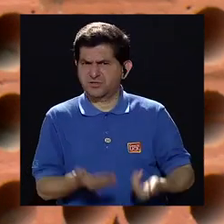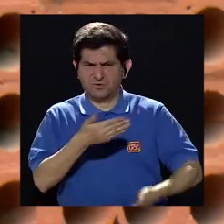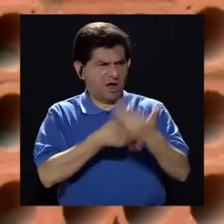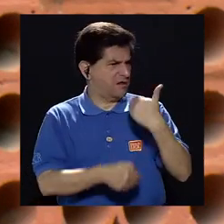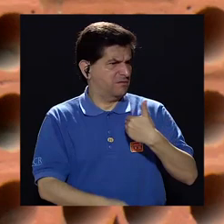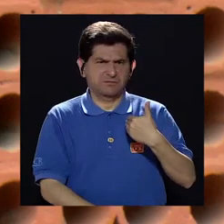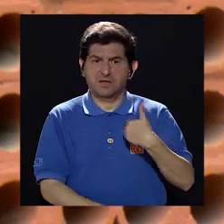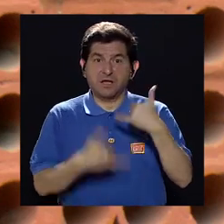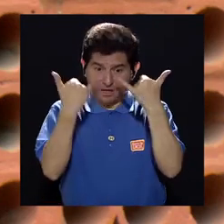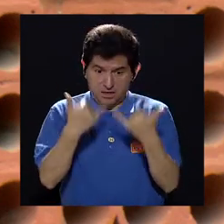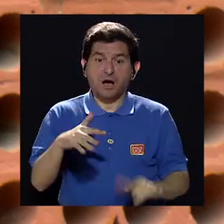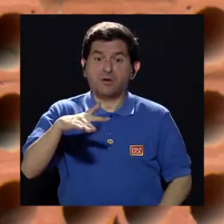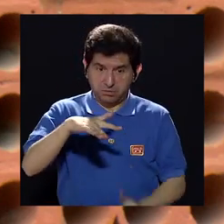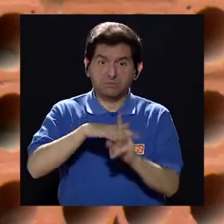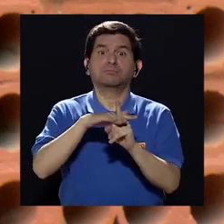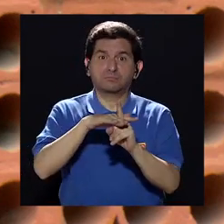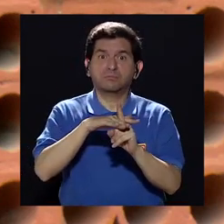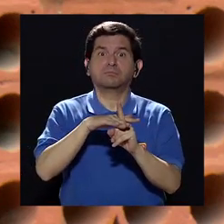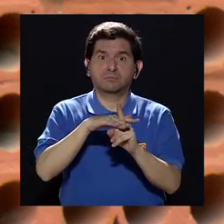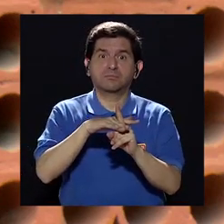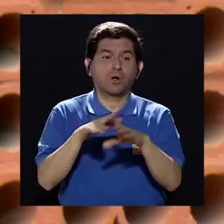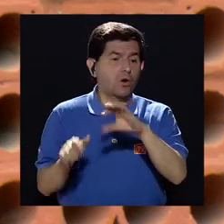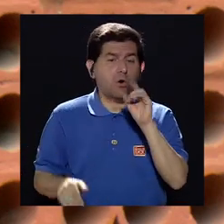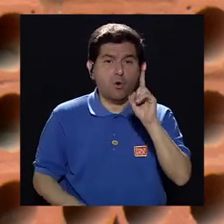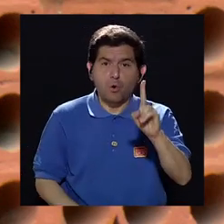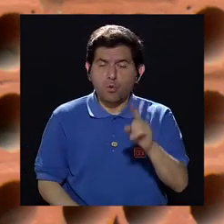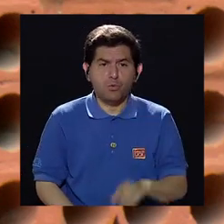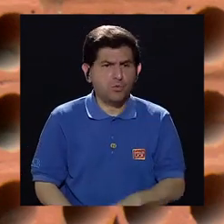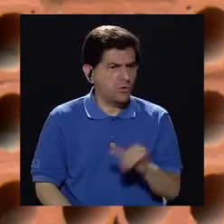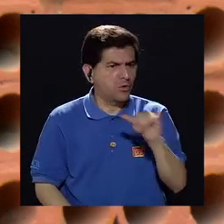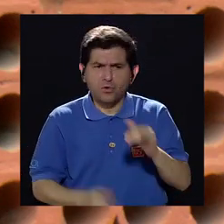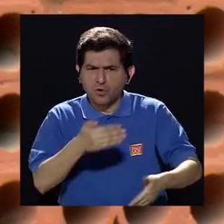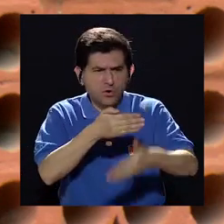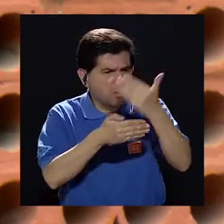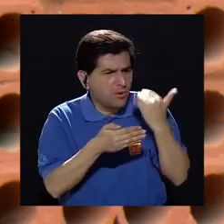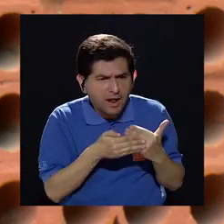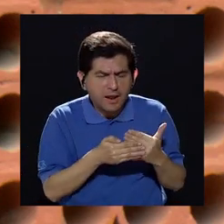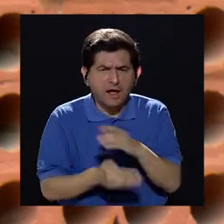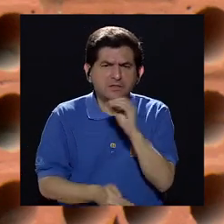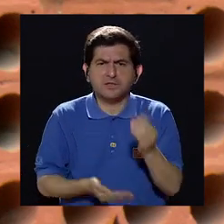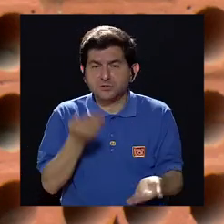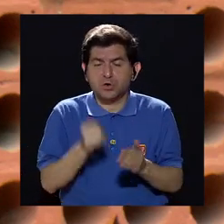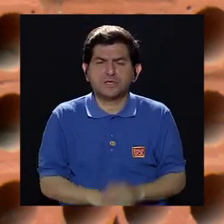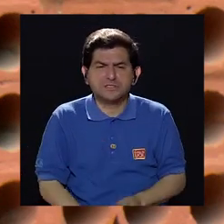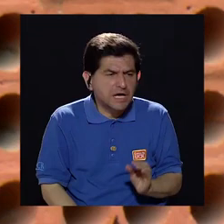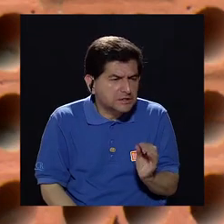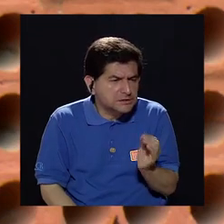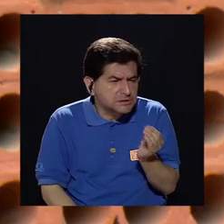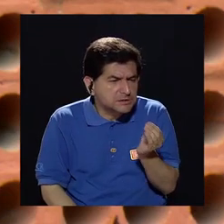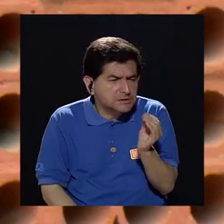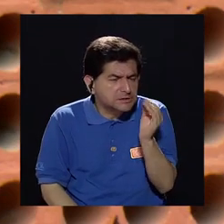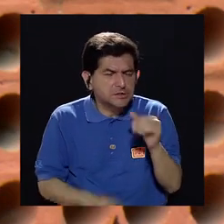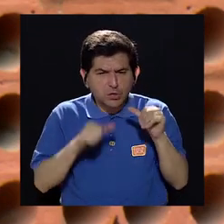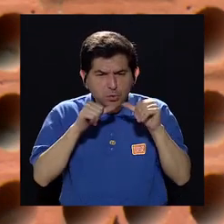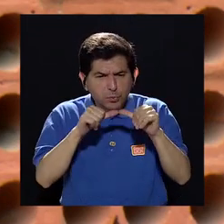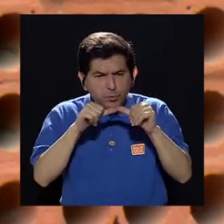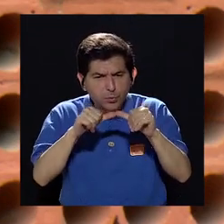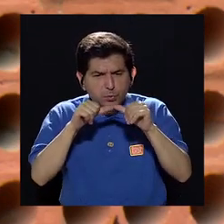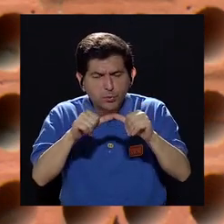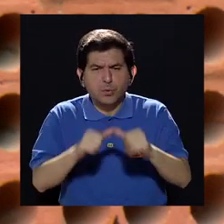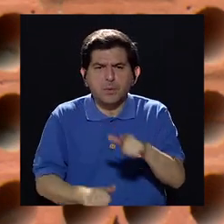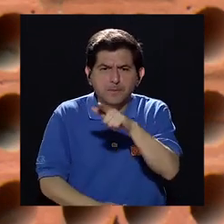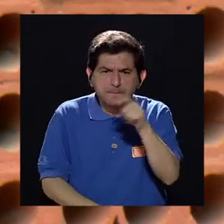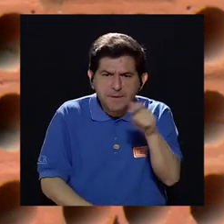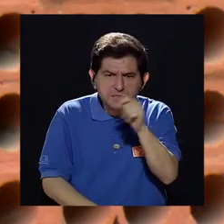no tenía antes y ahora tengo, o un lunar que no era así, o un lunar que viene creciendo a ritmo constante,